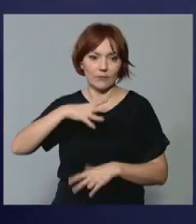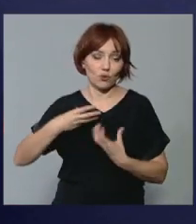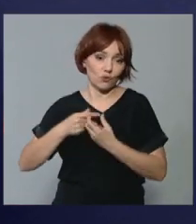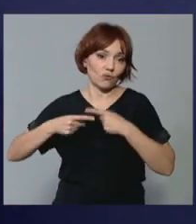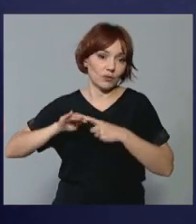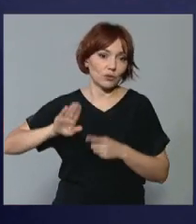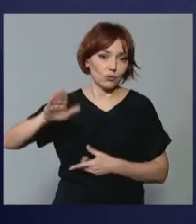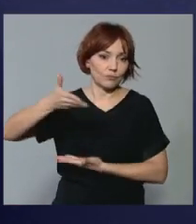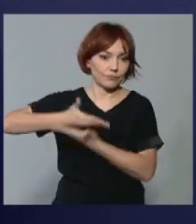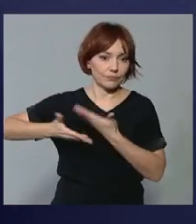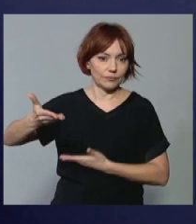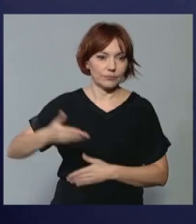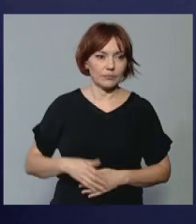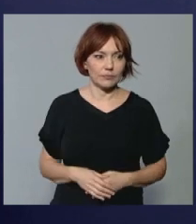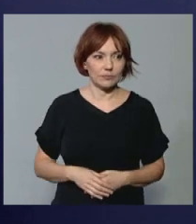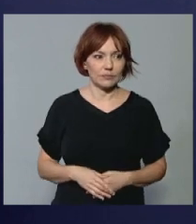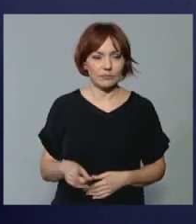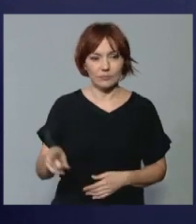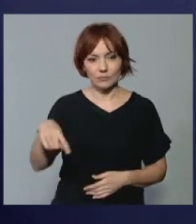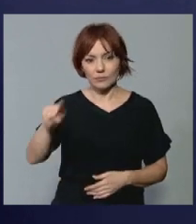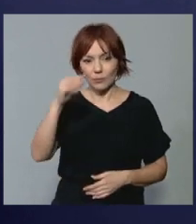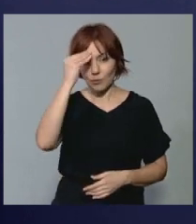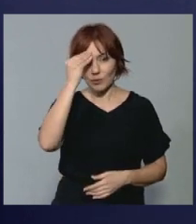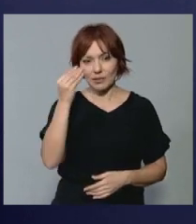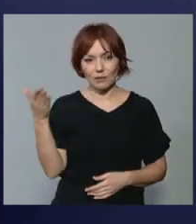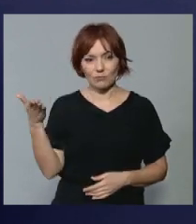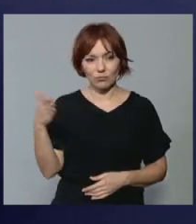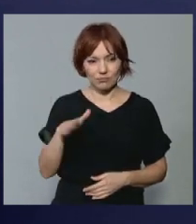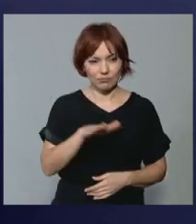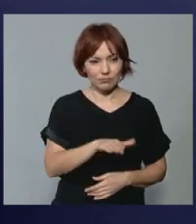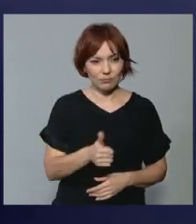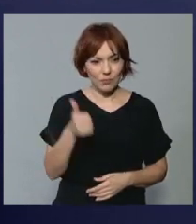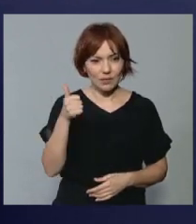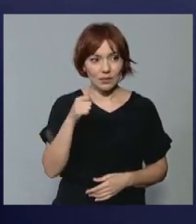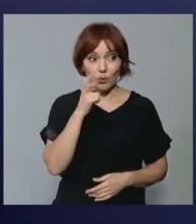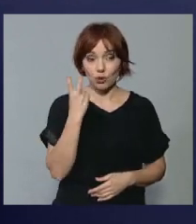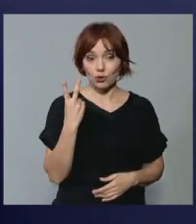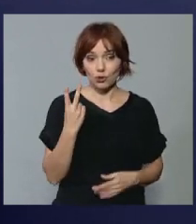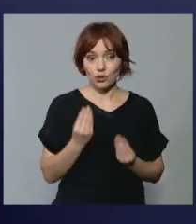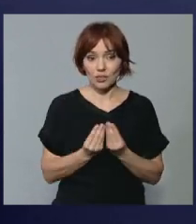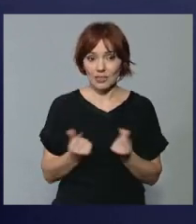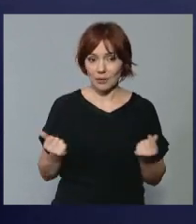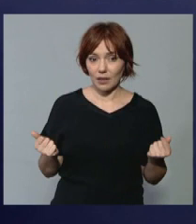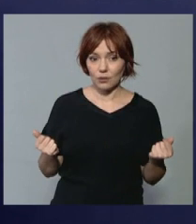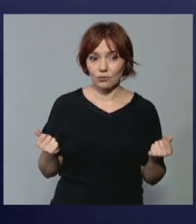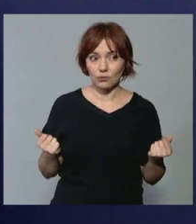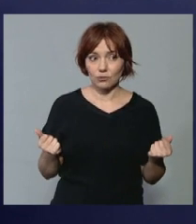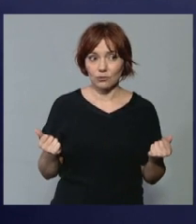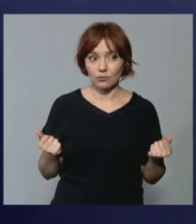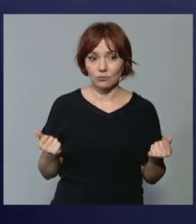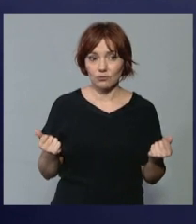más cadáveres? Se lo digo porque hay dos desaparecidos todavía y